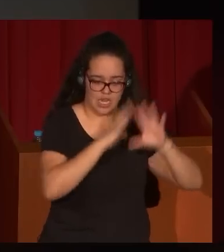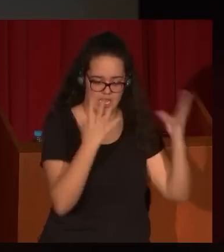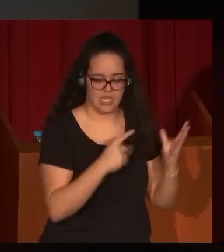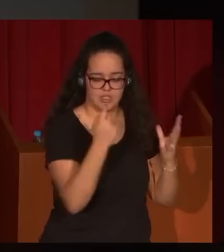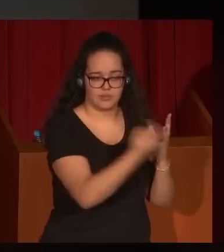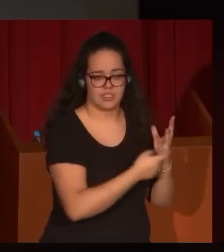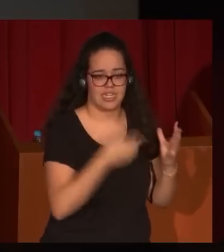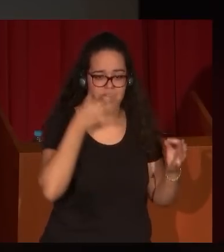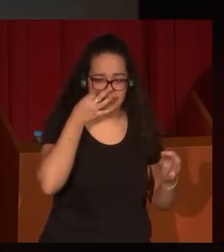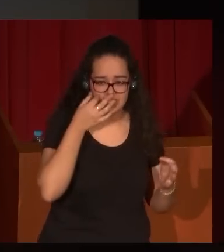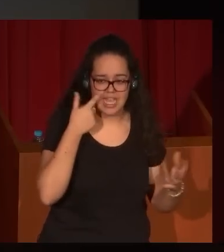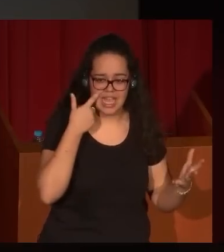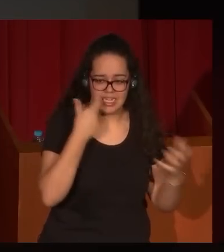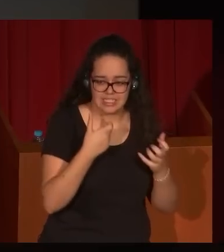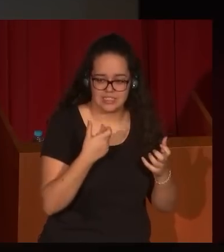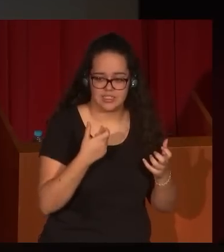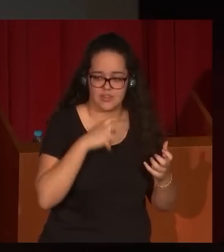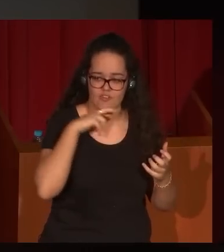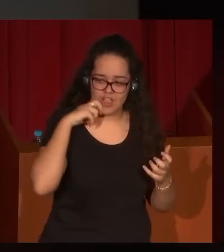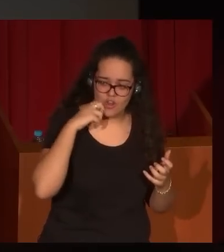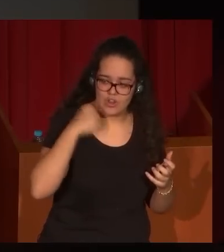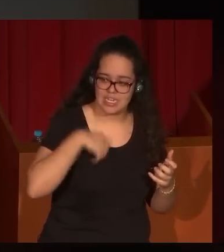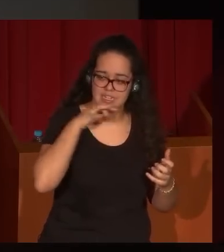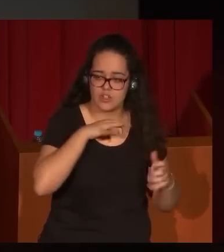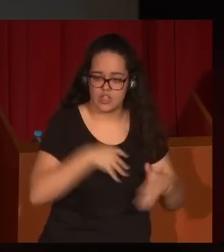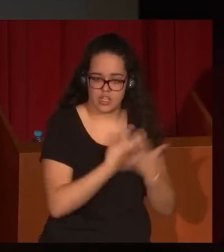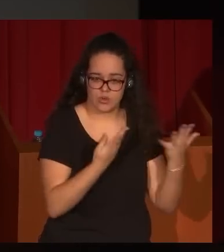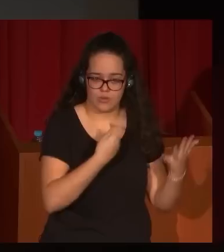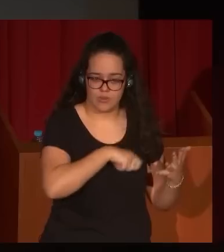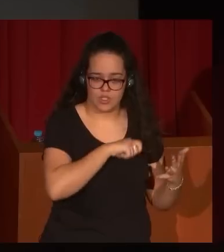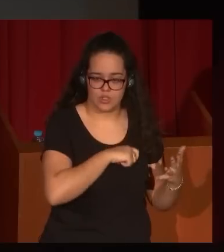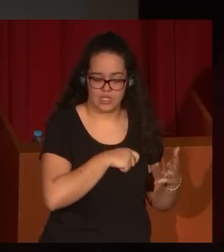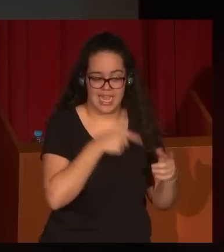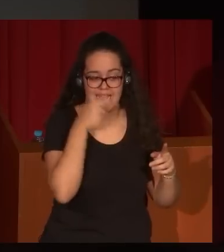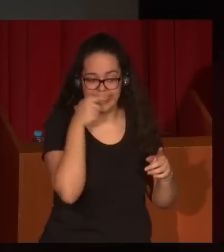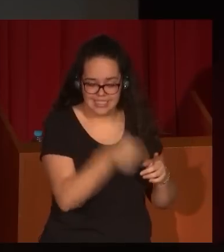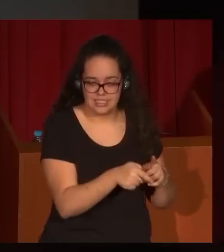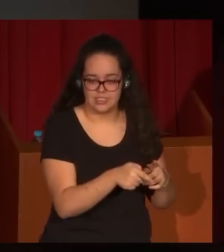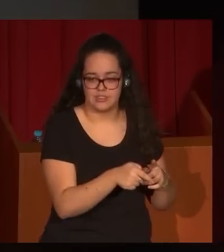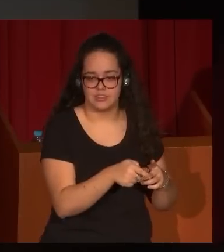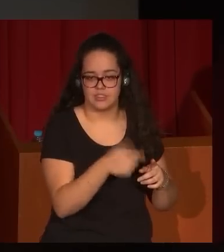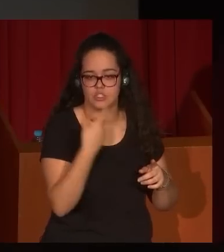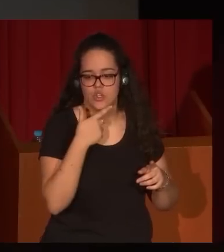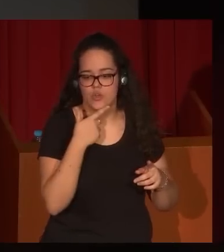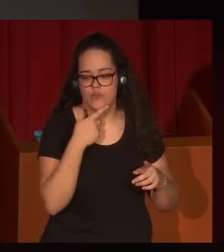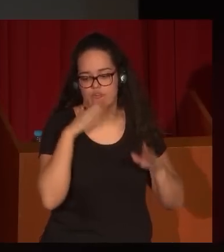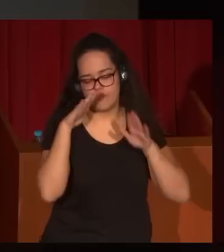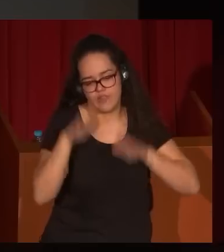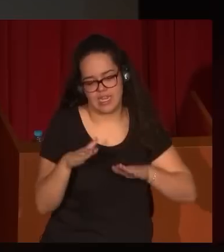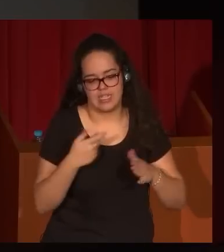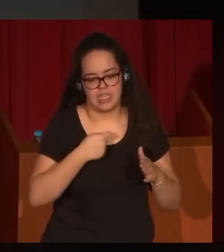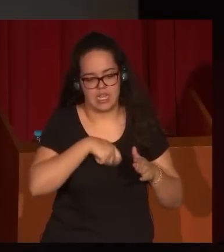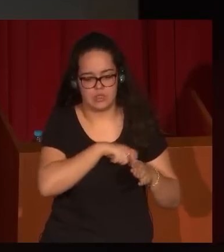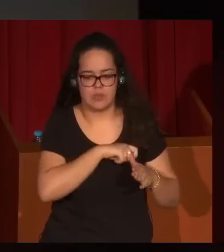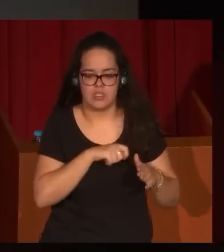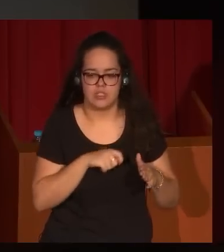verdaderos artistas, los únicos que tienen valor en el siglo XIX español? Aquellos que son fieles a la tradición española, a lo